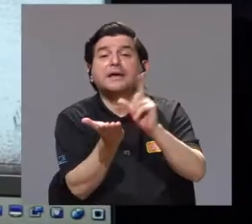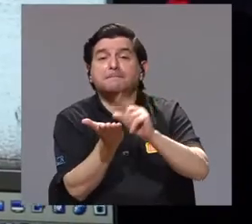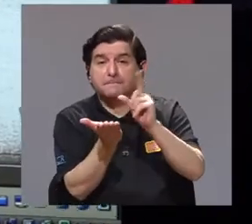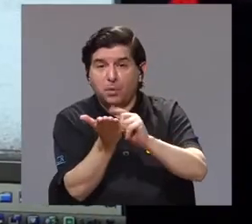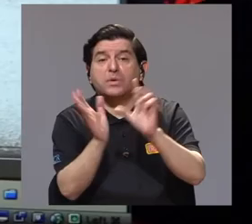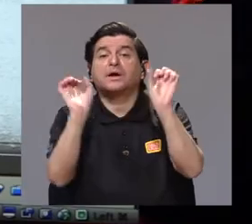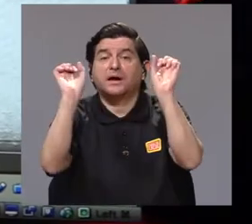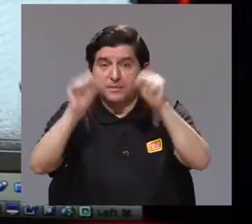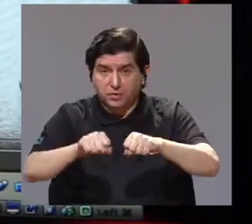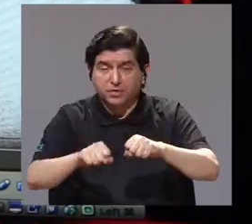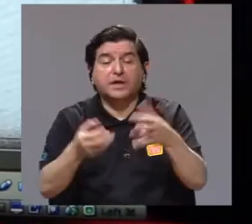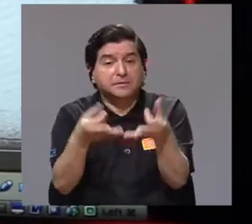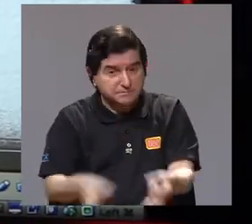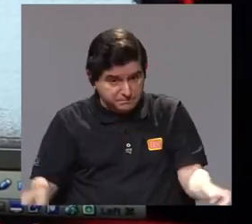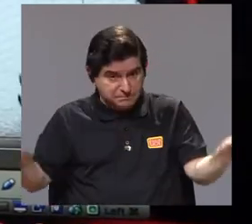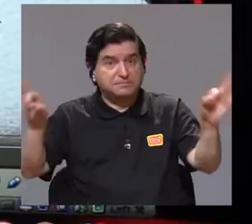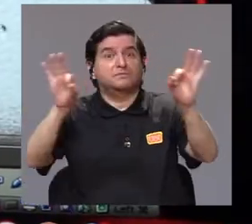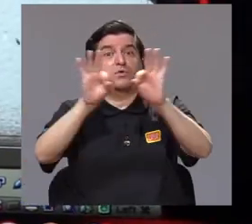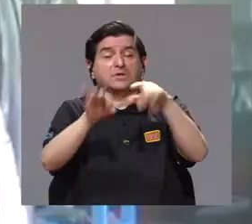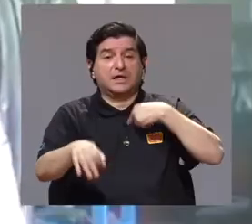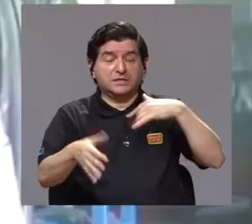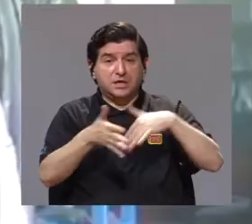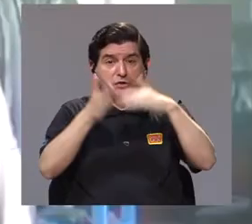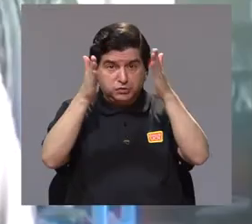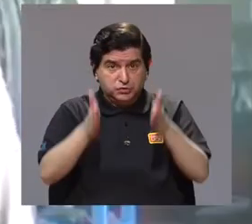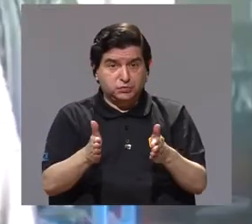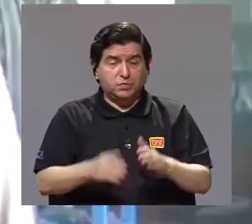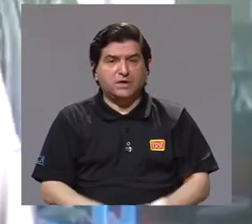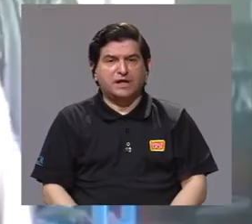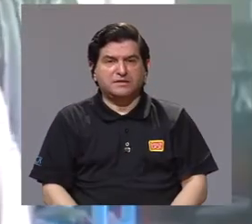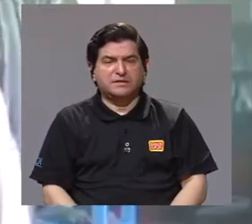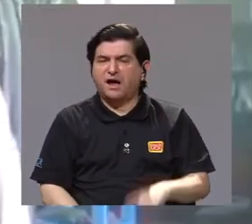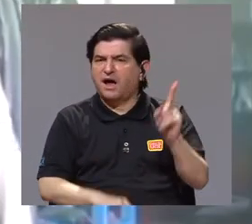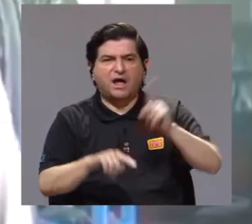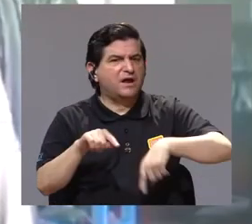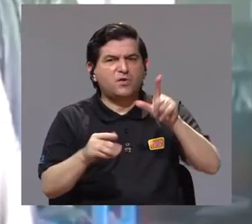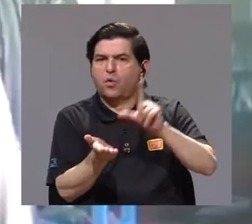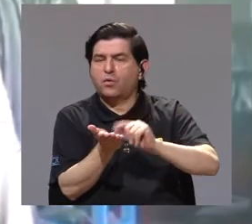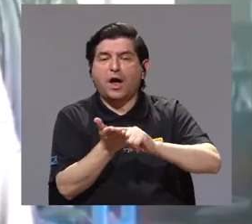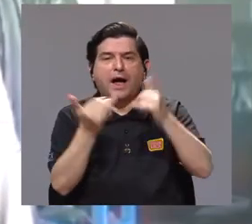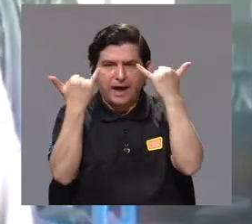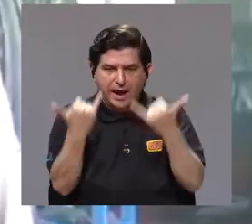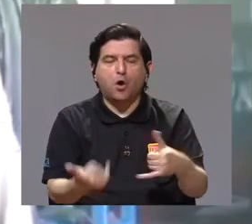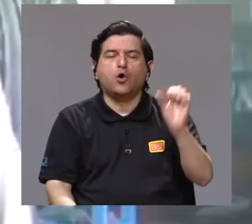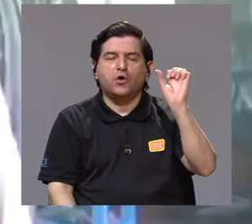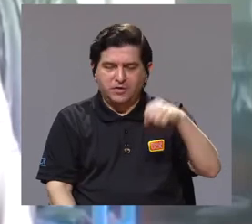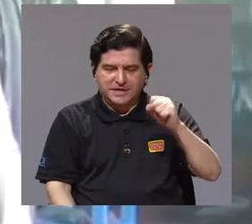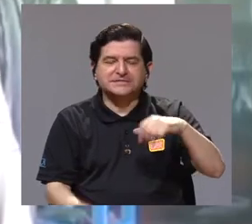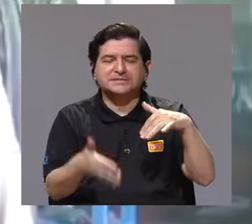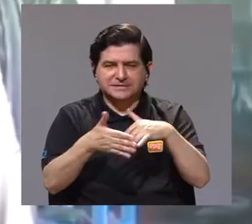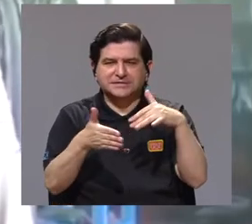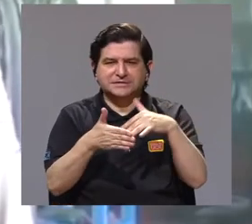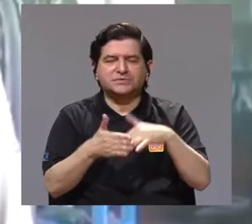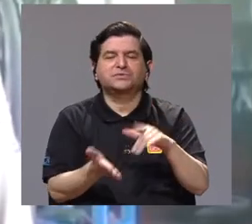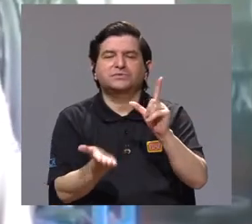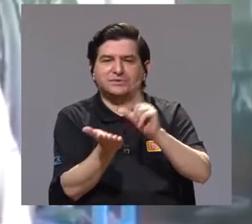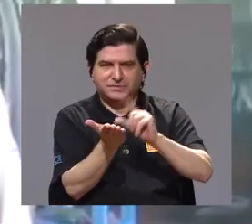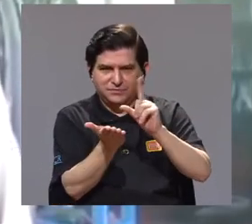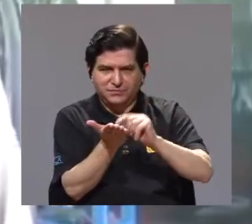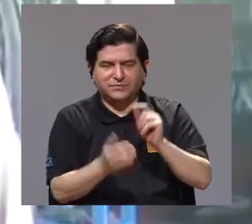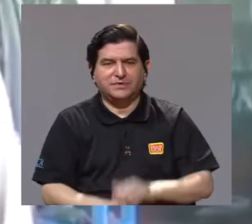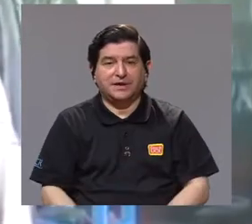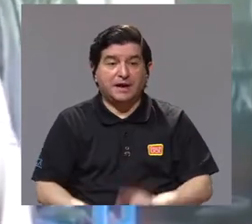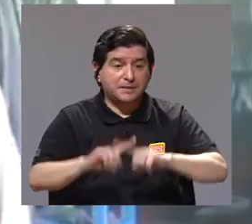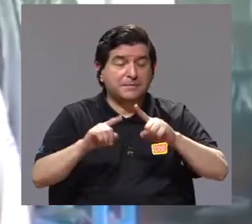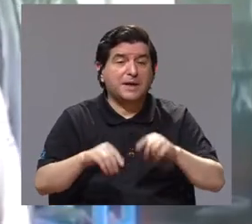y publicarla. Es sumamente importante. Cuando yo era estudiante, los estudiantes no publicaban. Hoy en día publican los estudiantes.